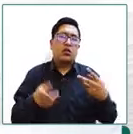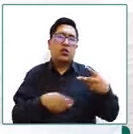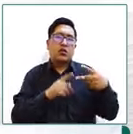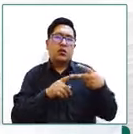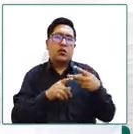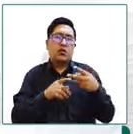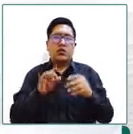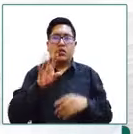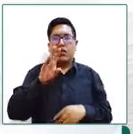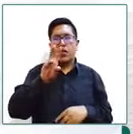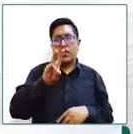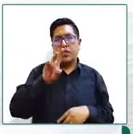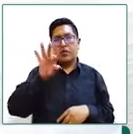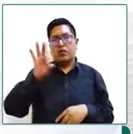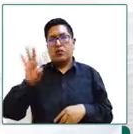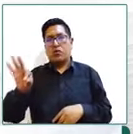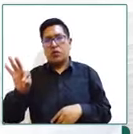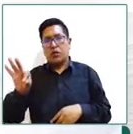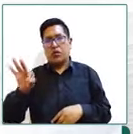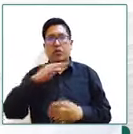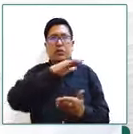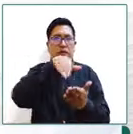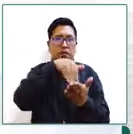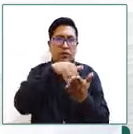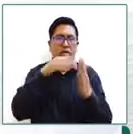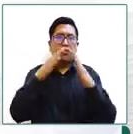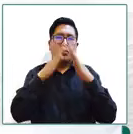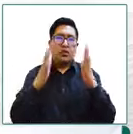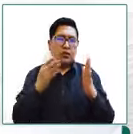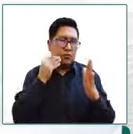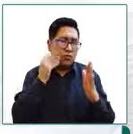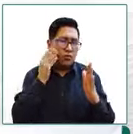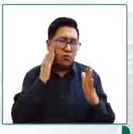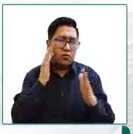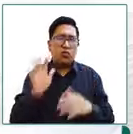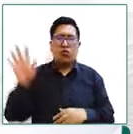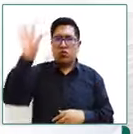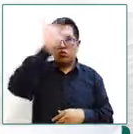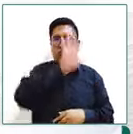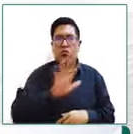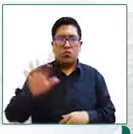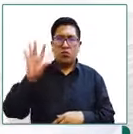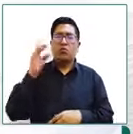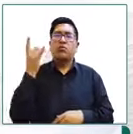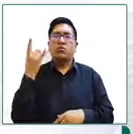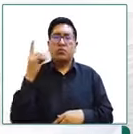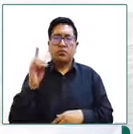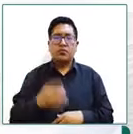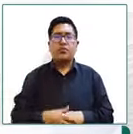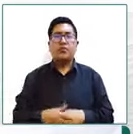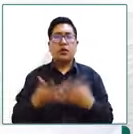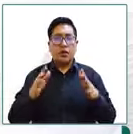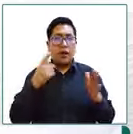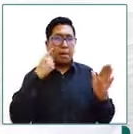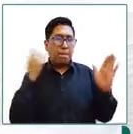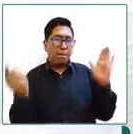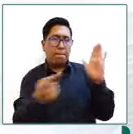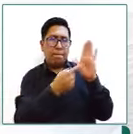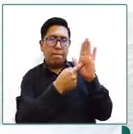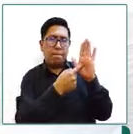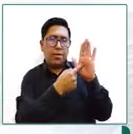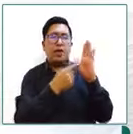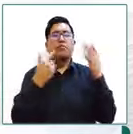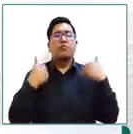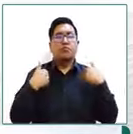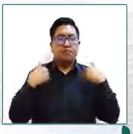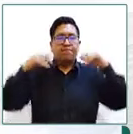79 centros de acogida a nivel nacional hemos utilizado como ven ustedes herramientas